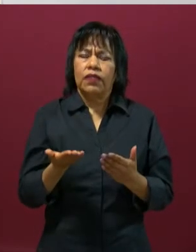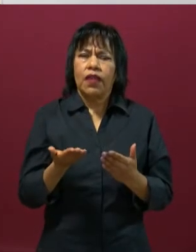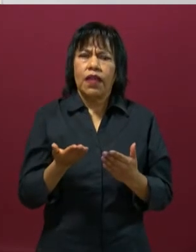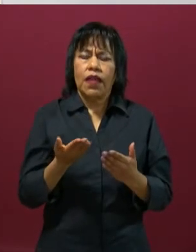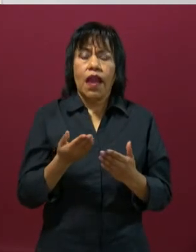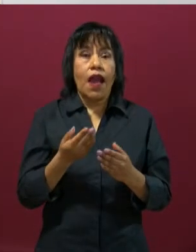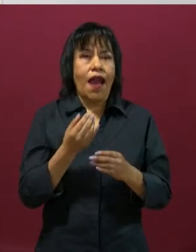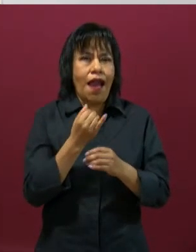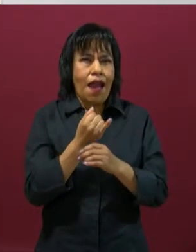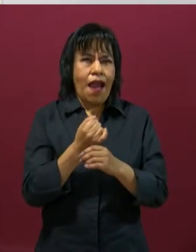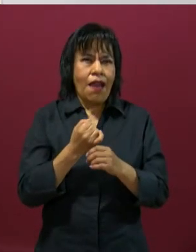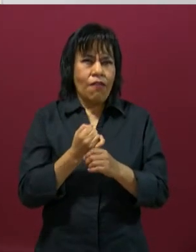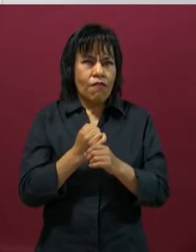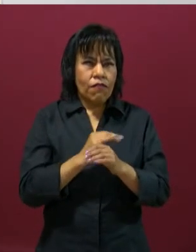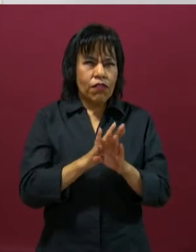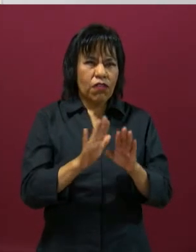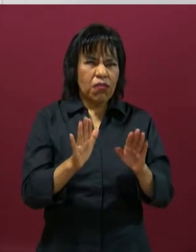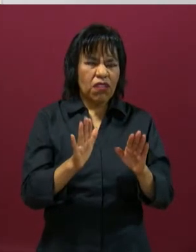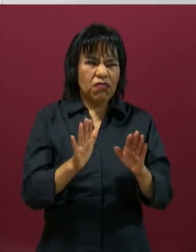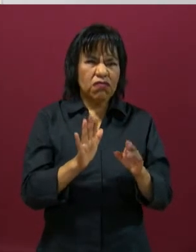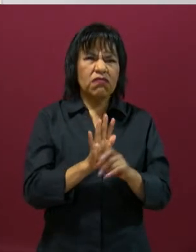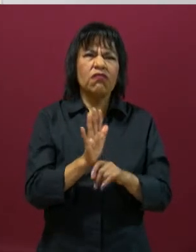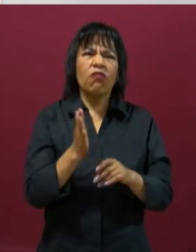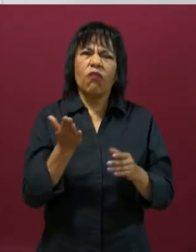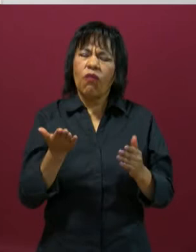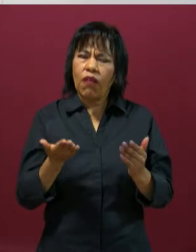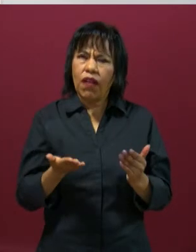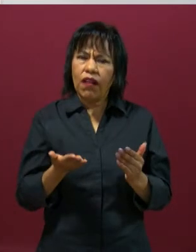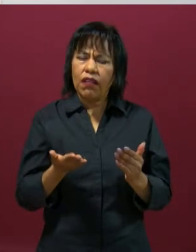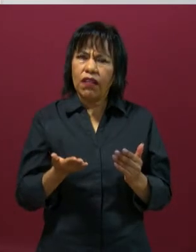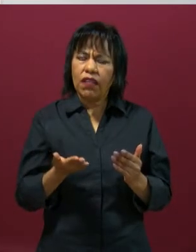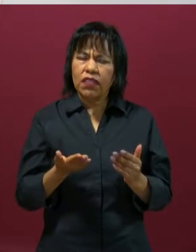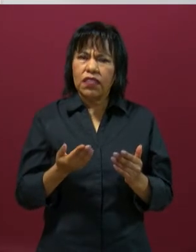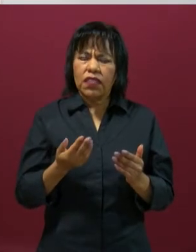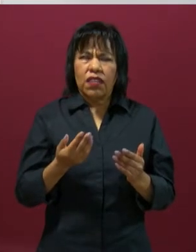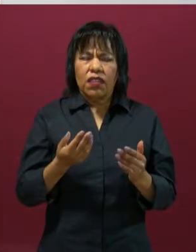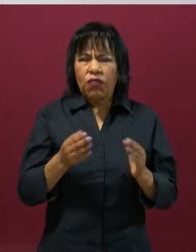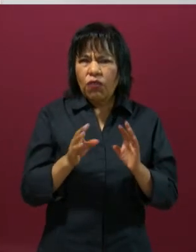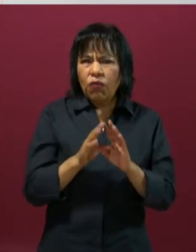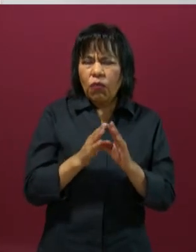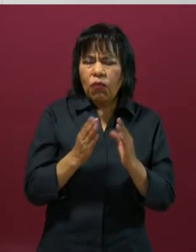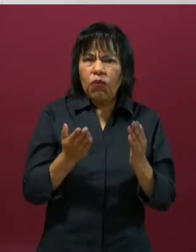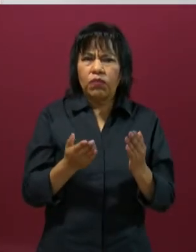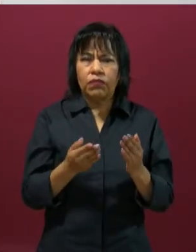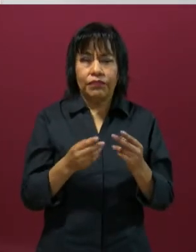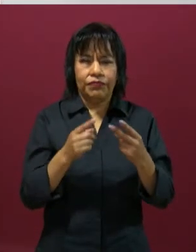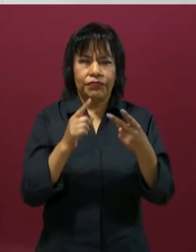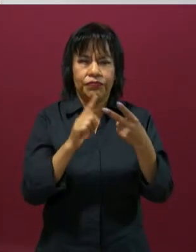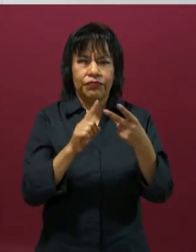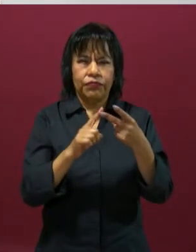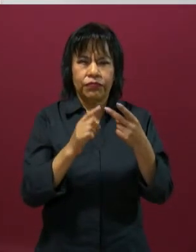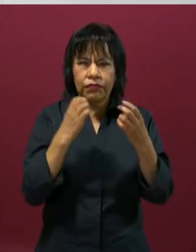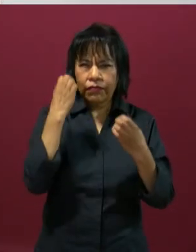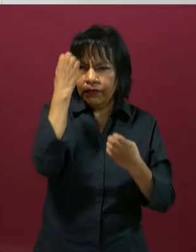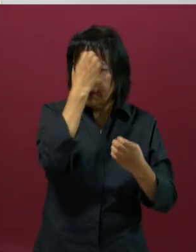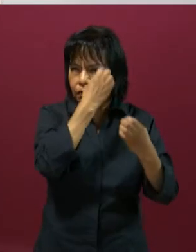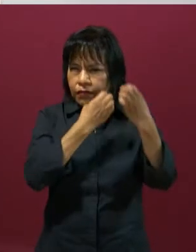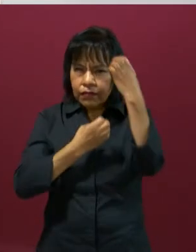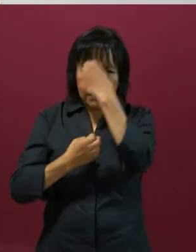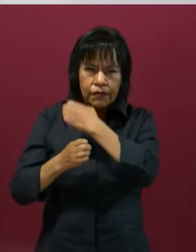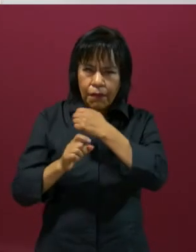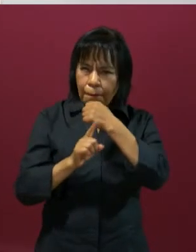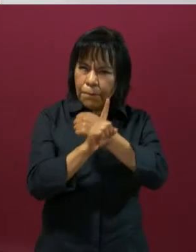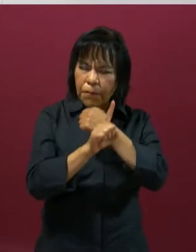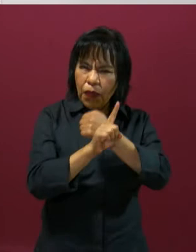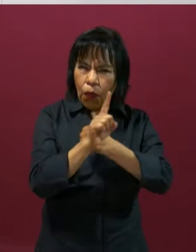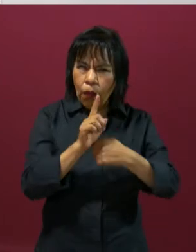información tengo y con qué puedo contar. Dos, analizar el problema. Ten en